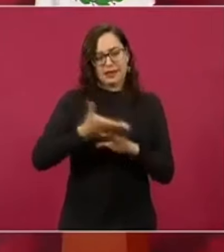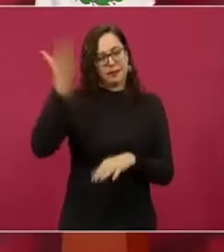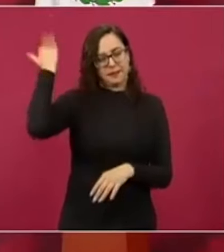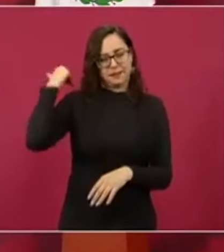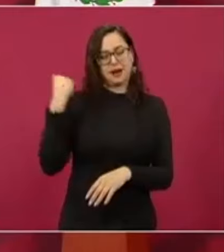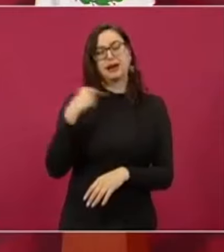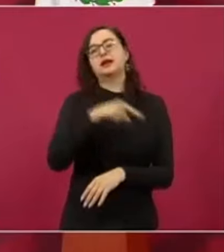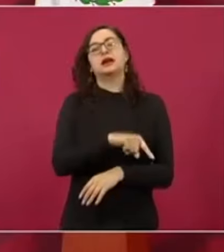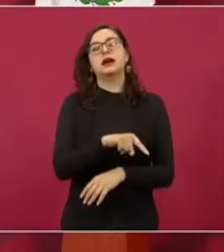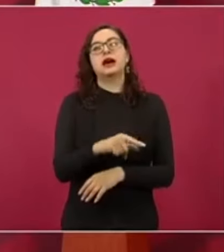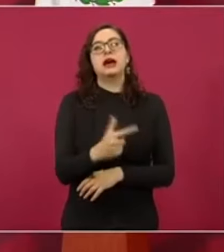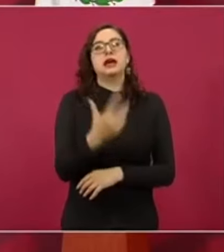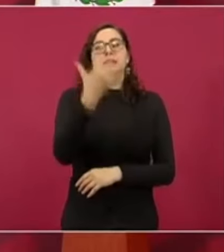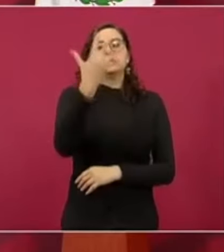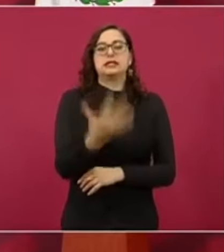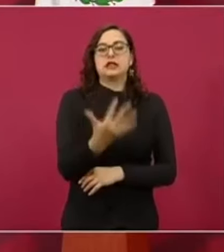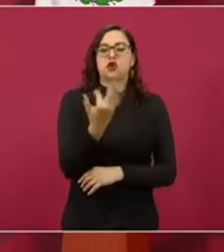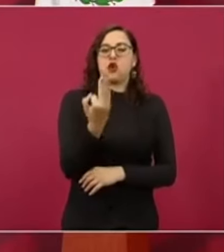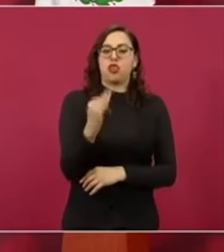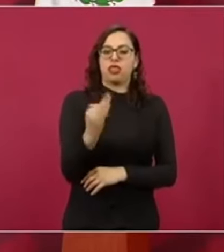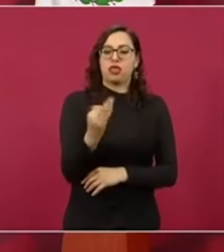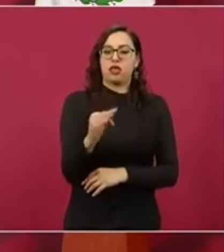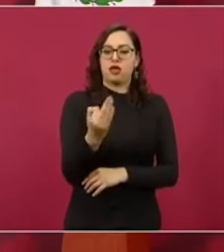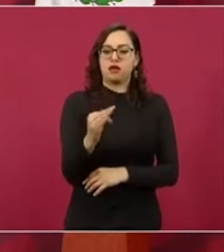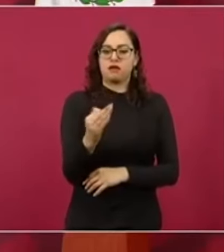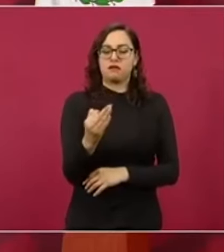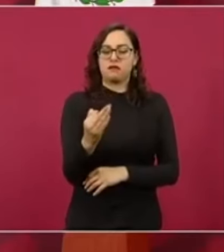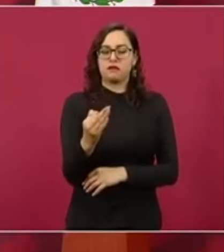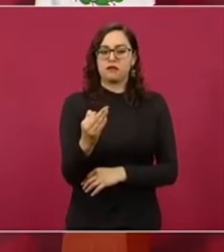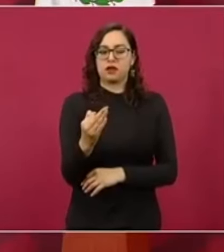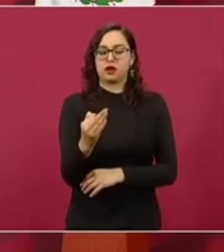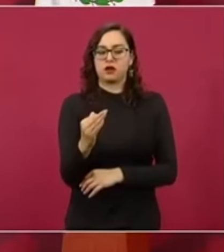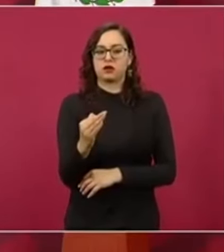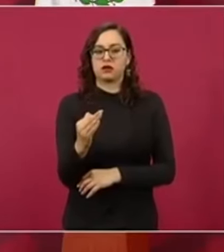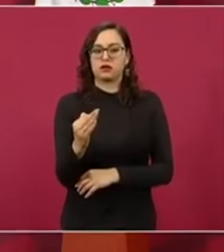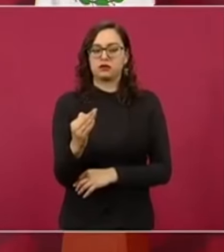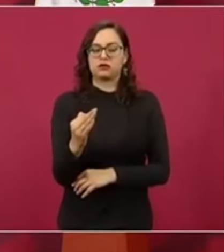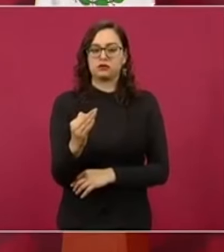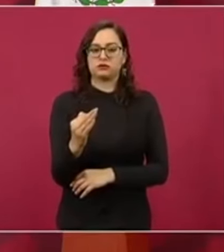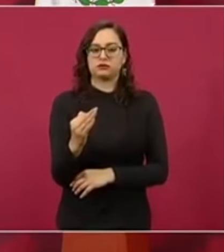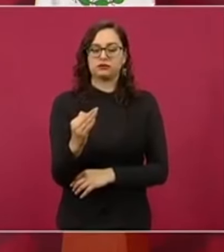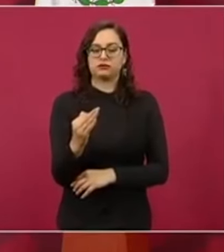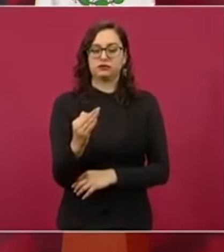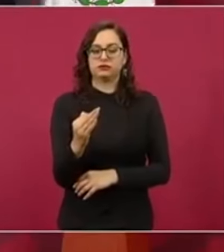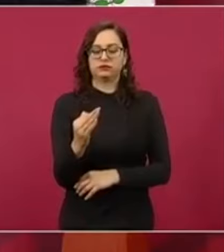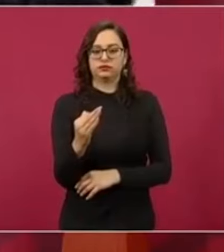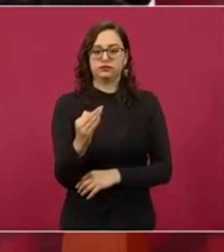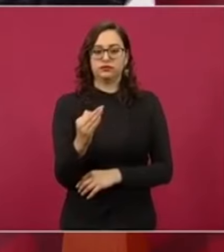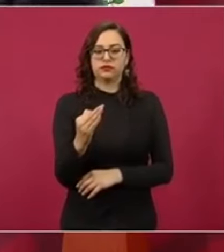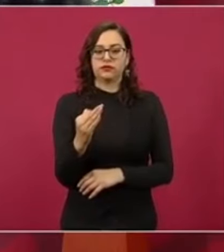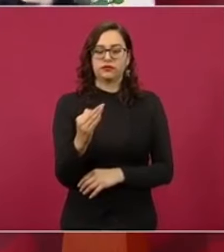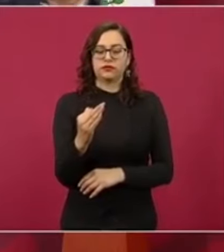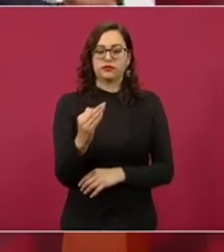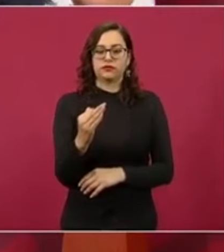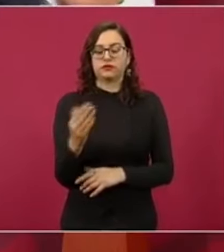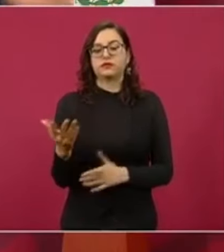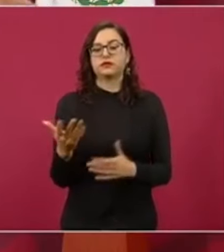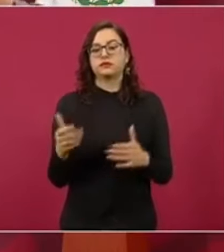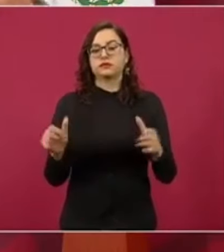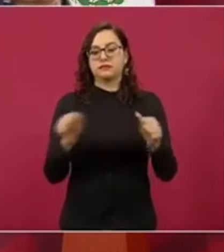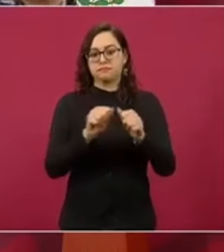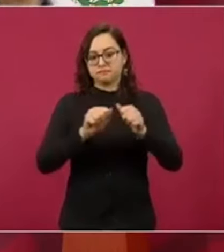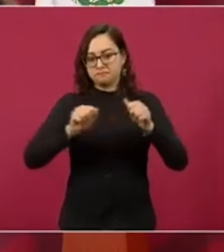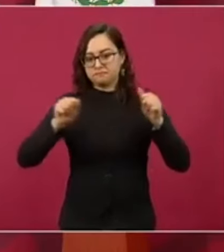un 5 de febrero, pusieron una manta